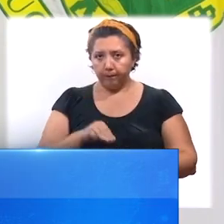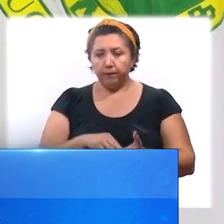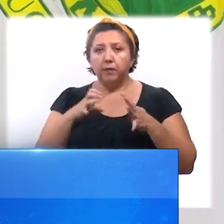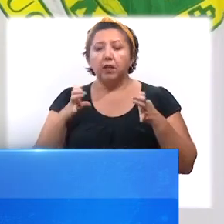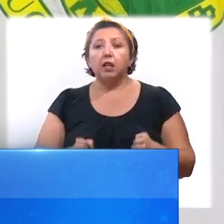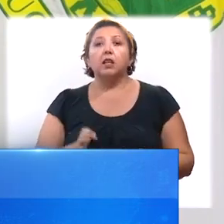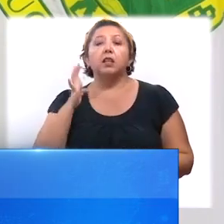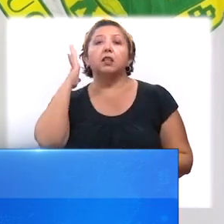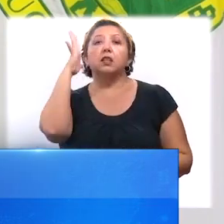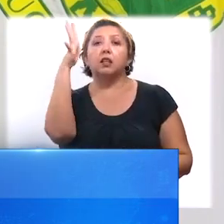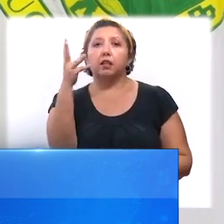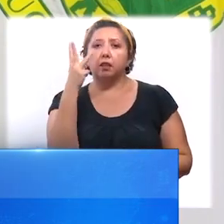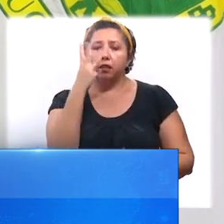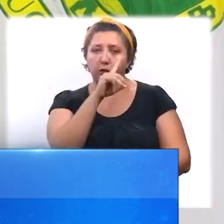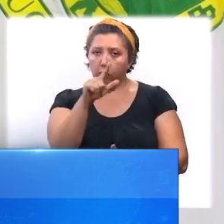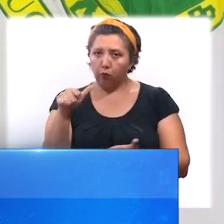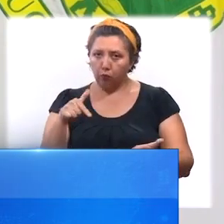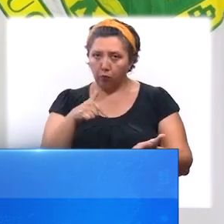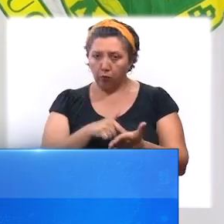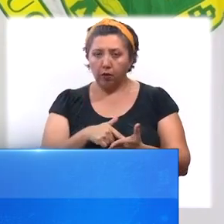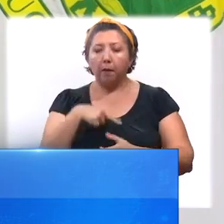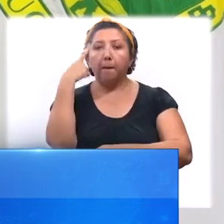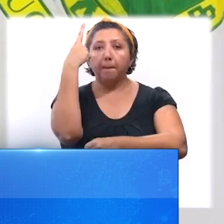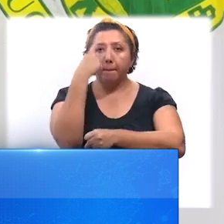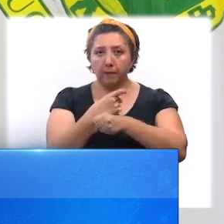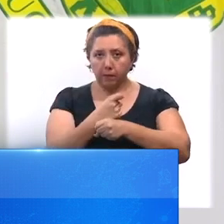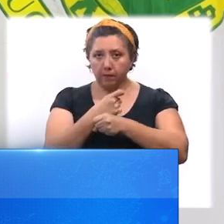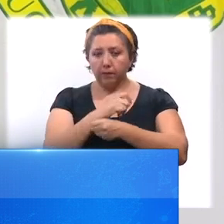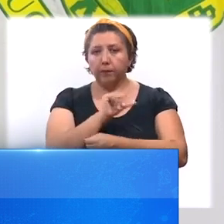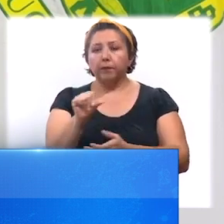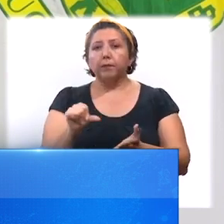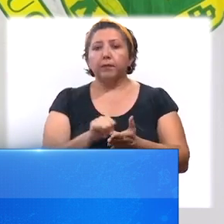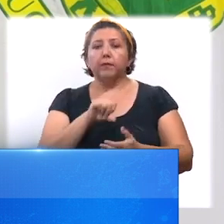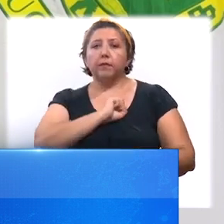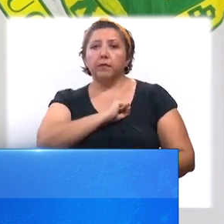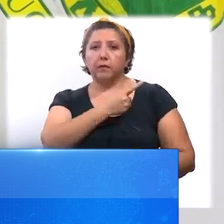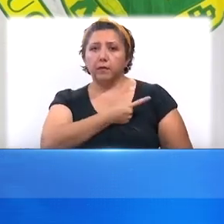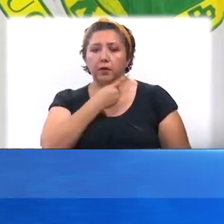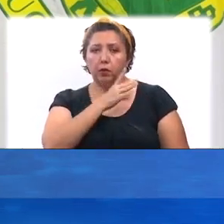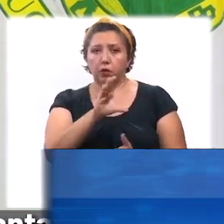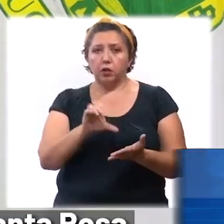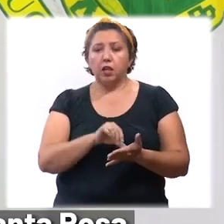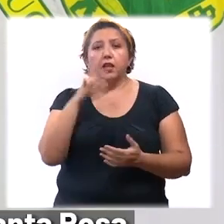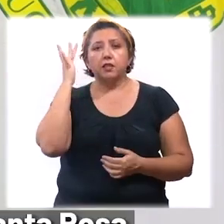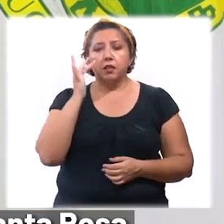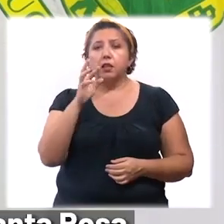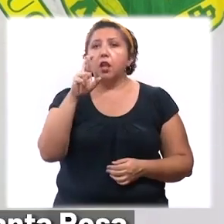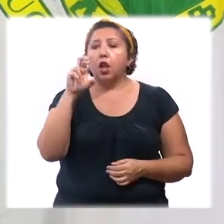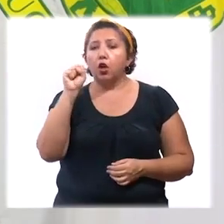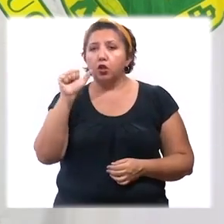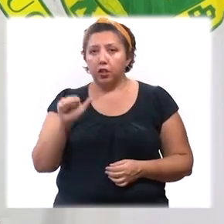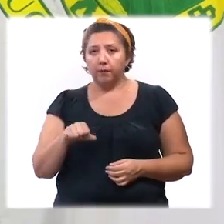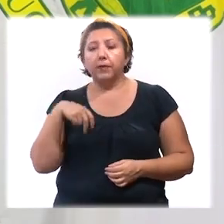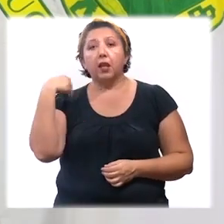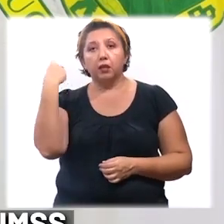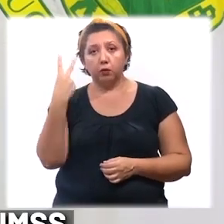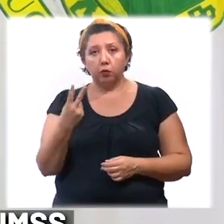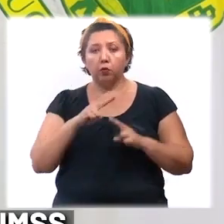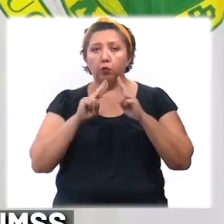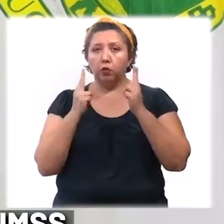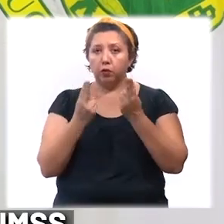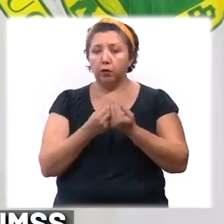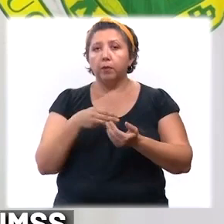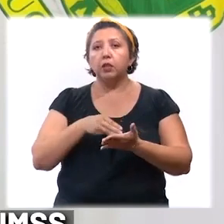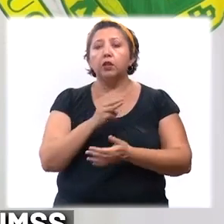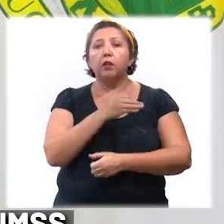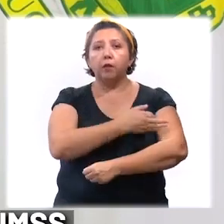estos módulos se encontrarán en tres lugares. El primero estará en el Centro de Salud Urbano de la Colonia Santa Rosa. El segundo estará en la